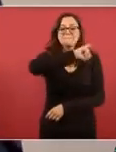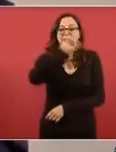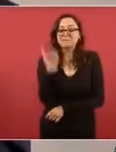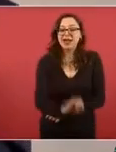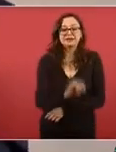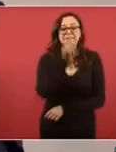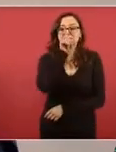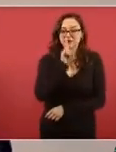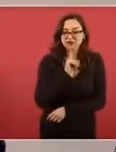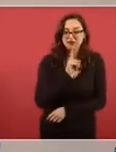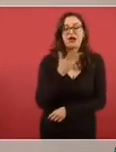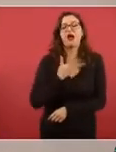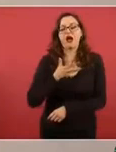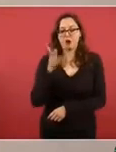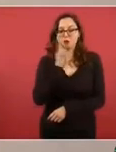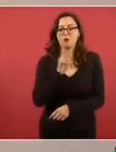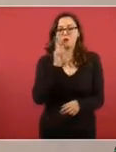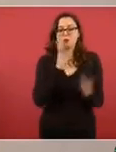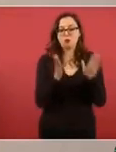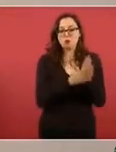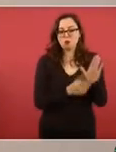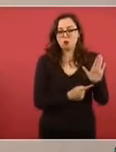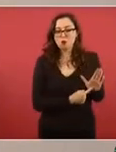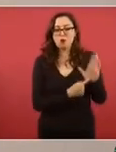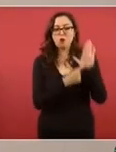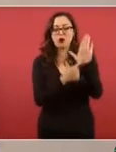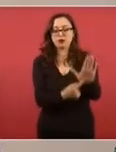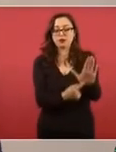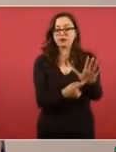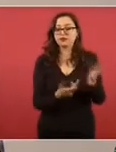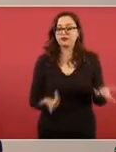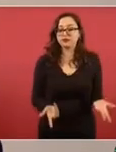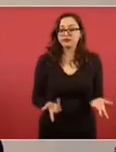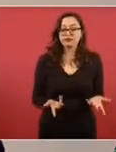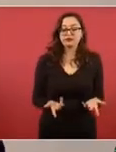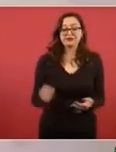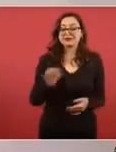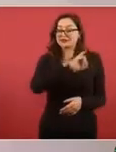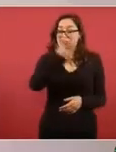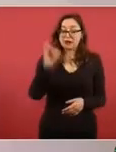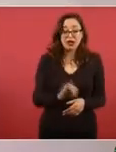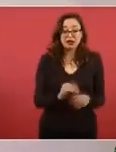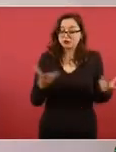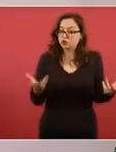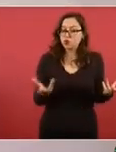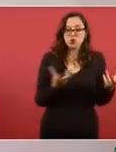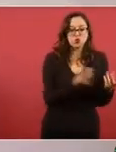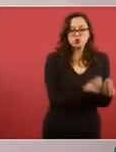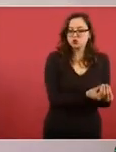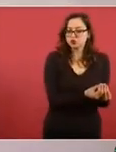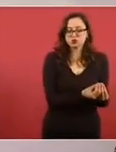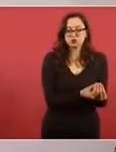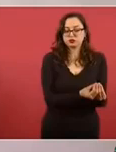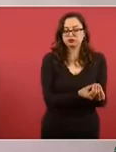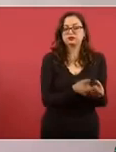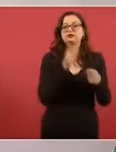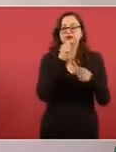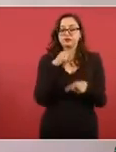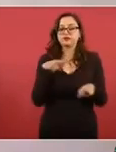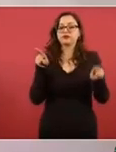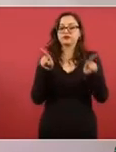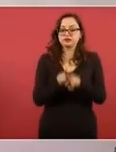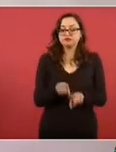Huitzuco en el Palacio de Justicia en Iguala y en Santa Teresa. Se confirma el traslado del